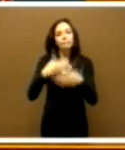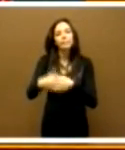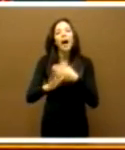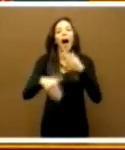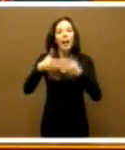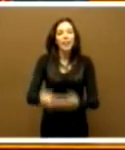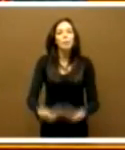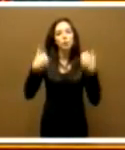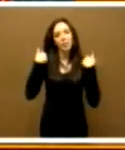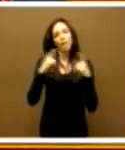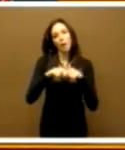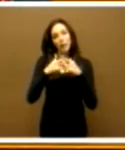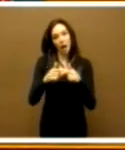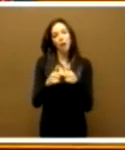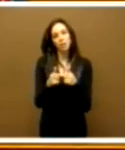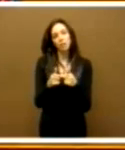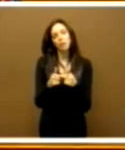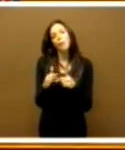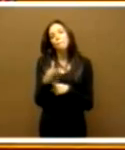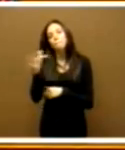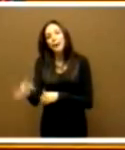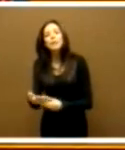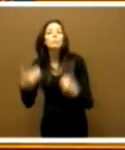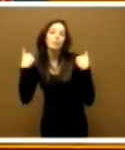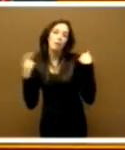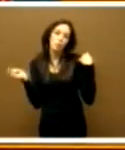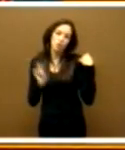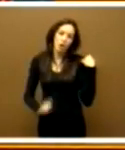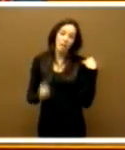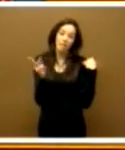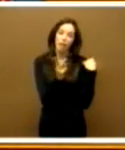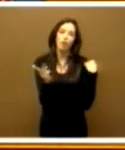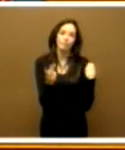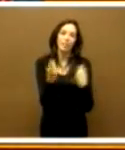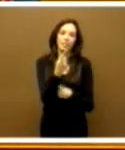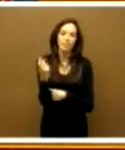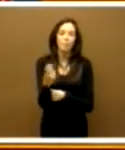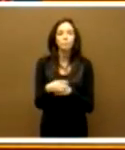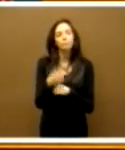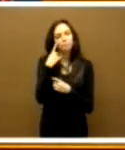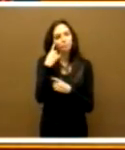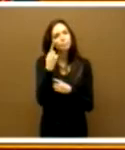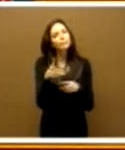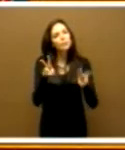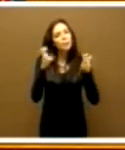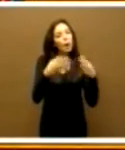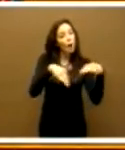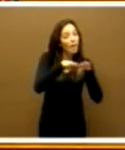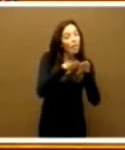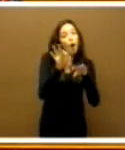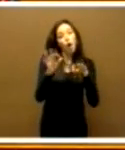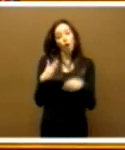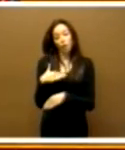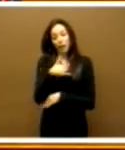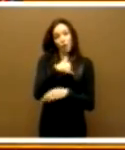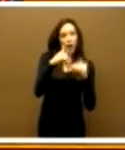responsabilidad familiar y también a la responsabilidad profesional. Mire, el tema de la igualdad y la conciliación